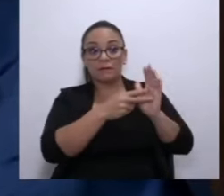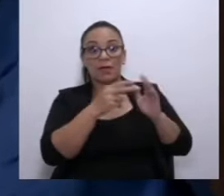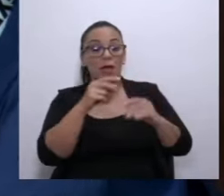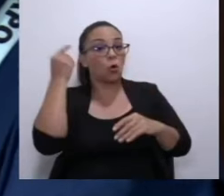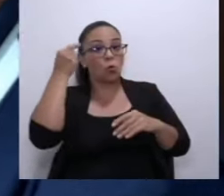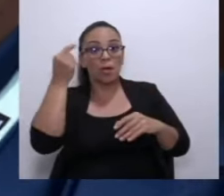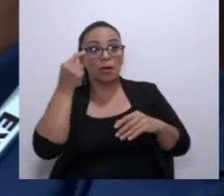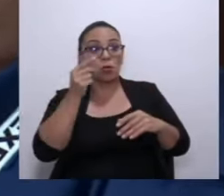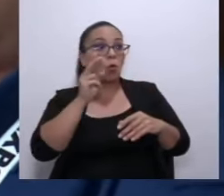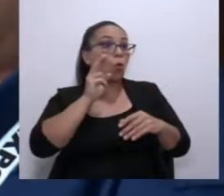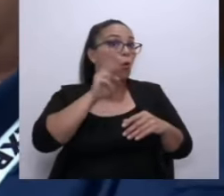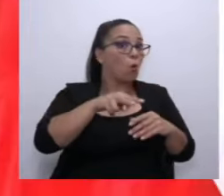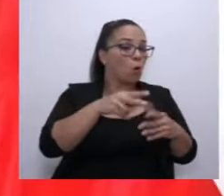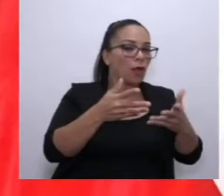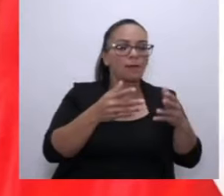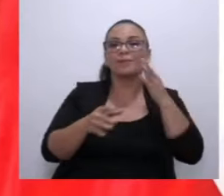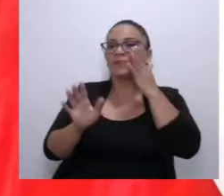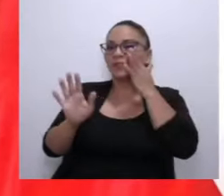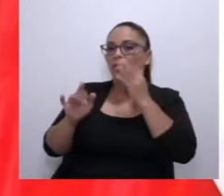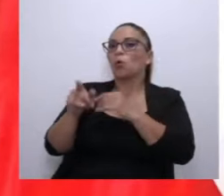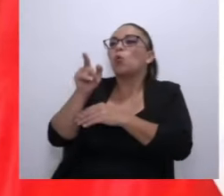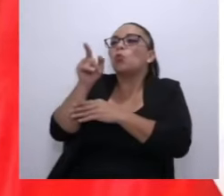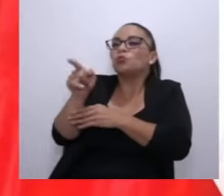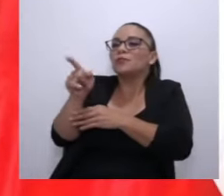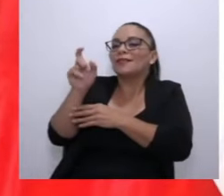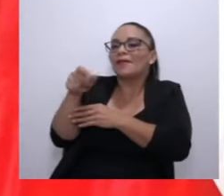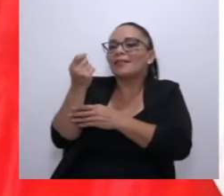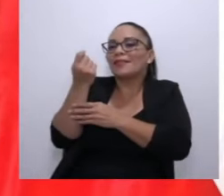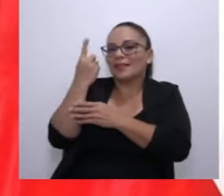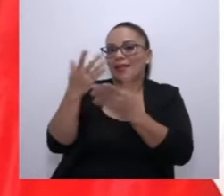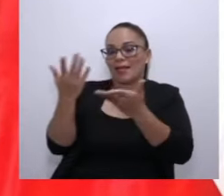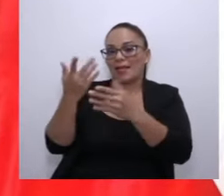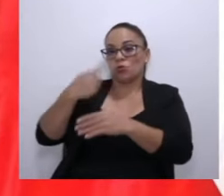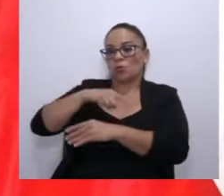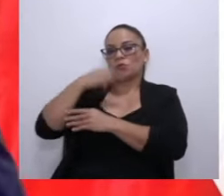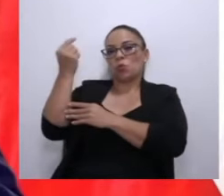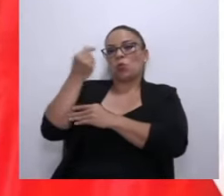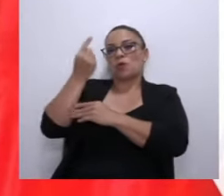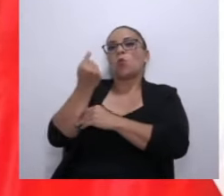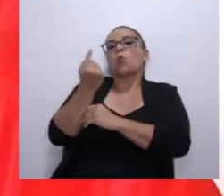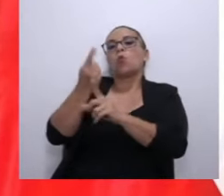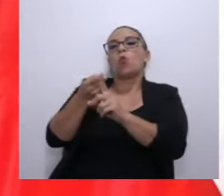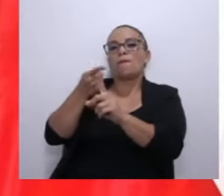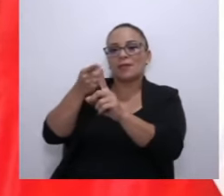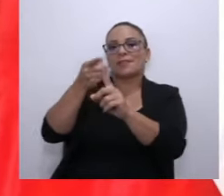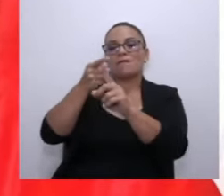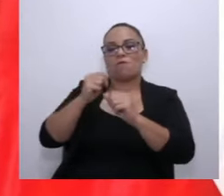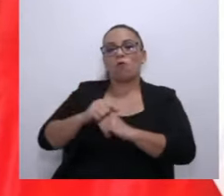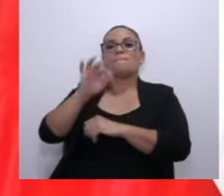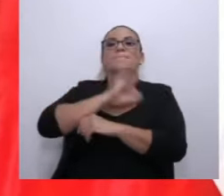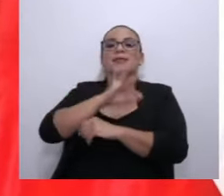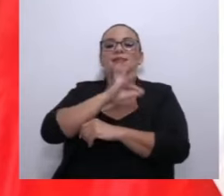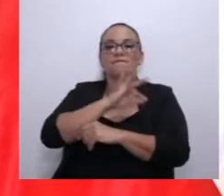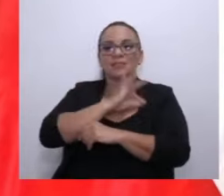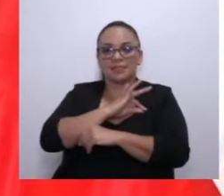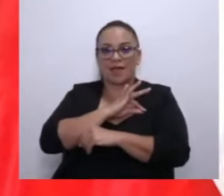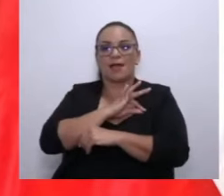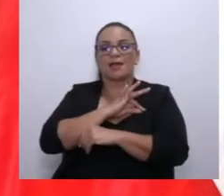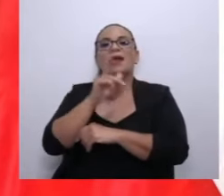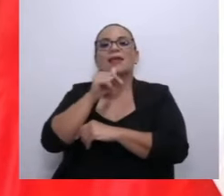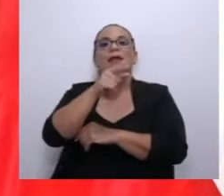confirme. Usted interprete que este gobierno tiene un único objetivo, que es beneficiar al